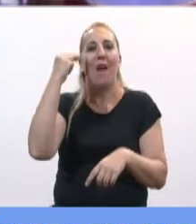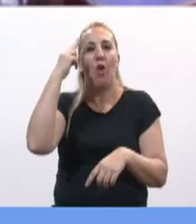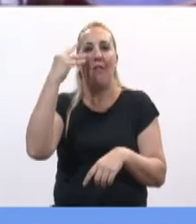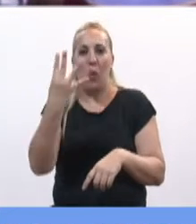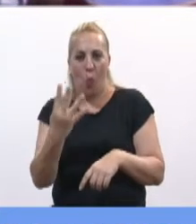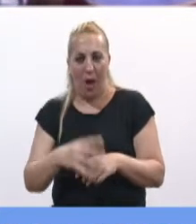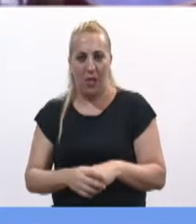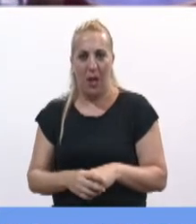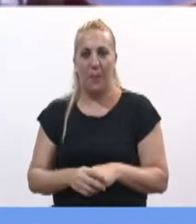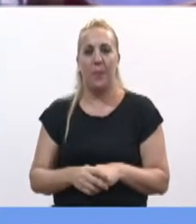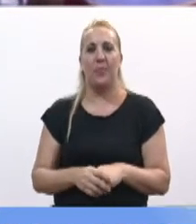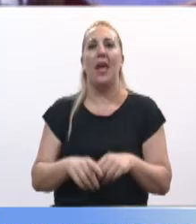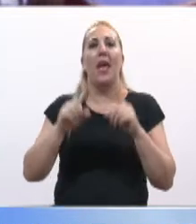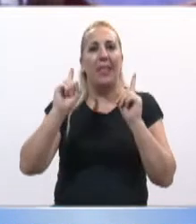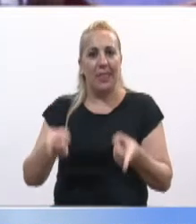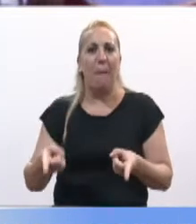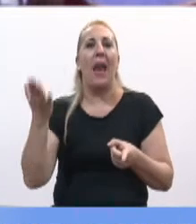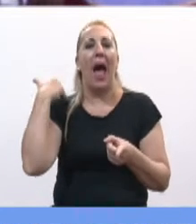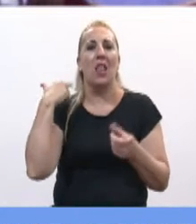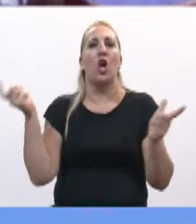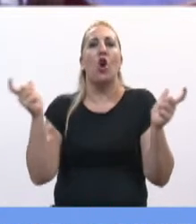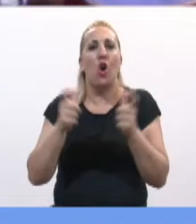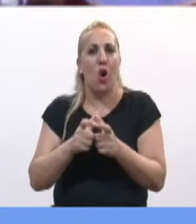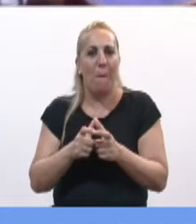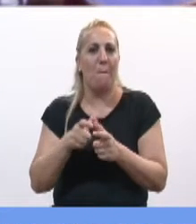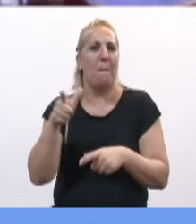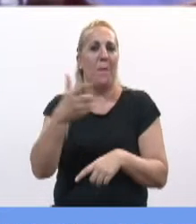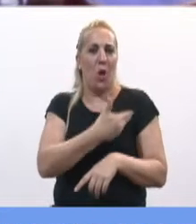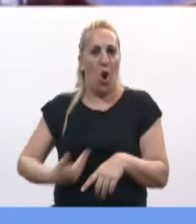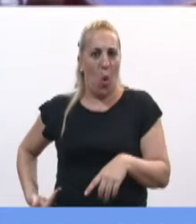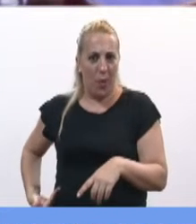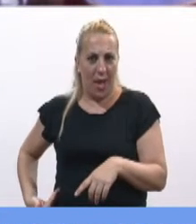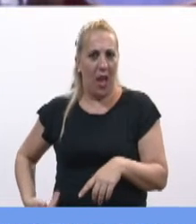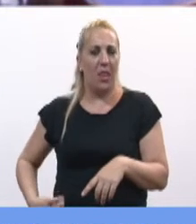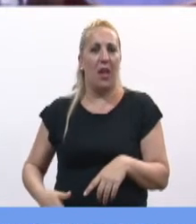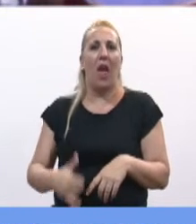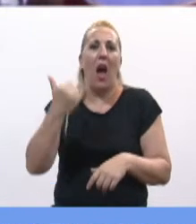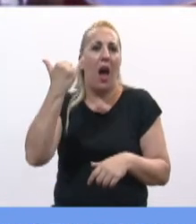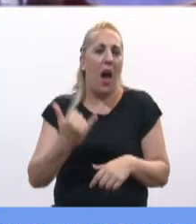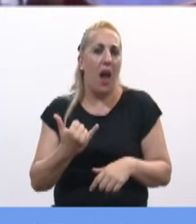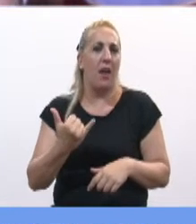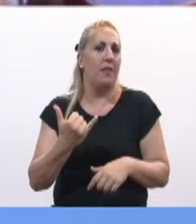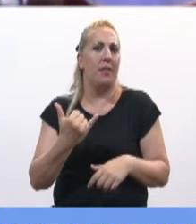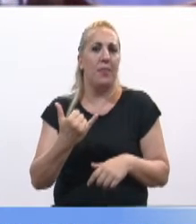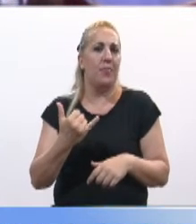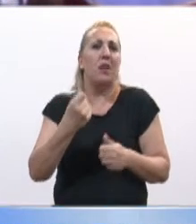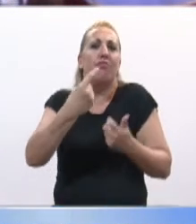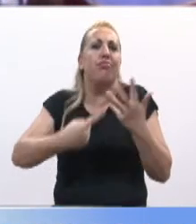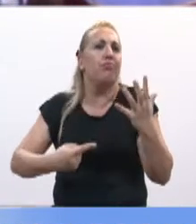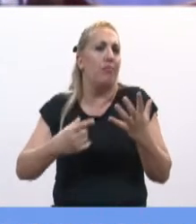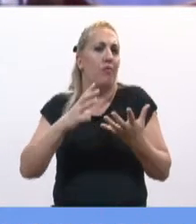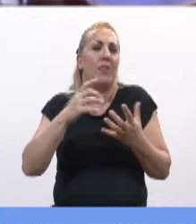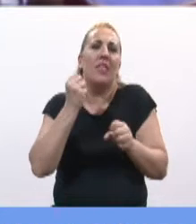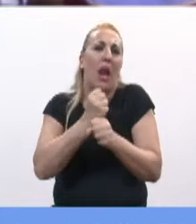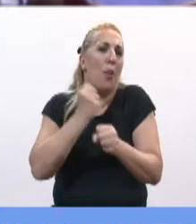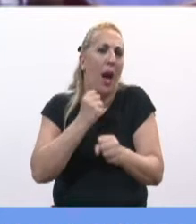fue comisionado de la gobernación, desempeñó distintas tareas, entre las cuales